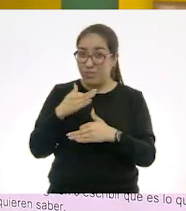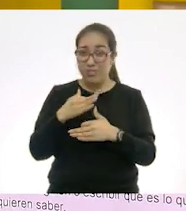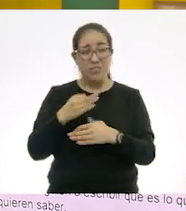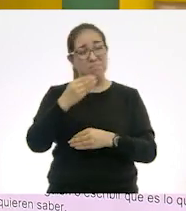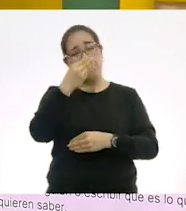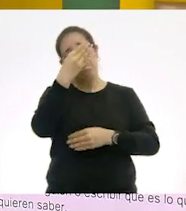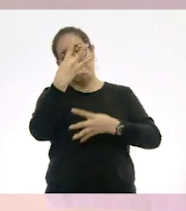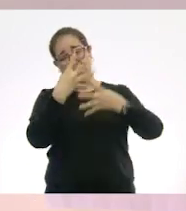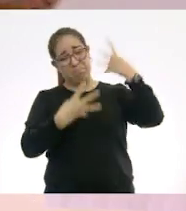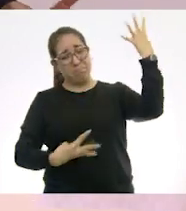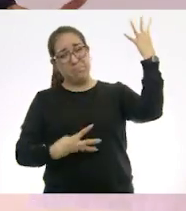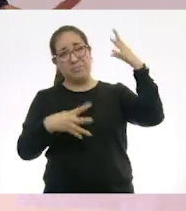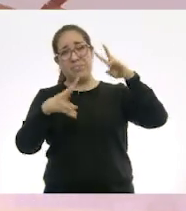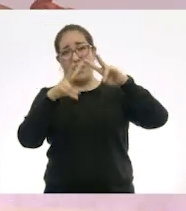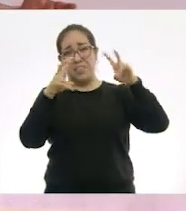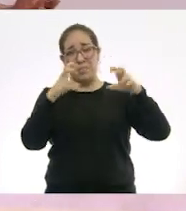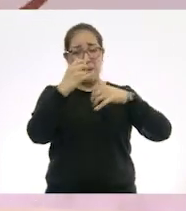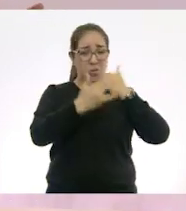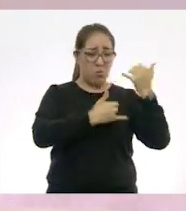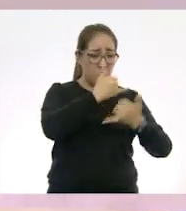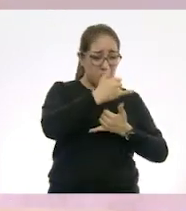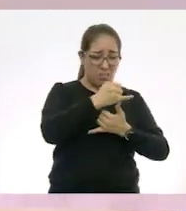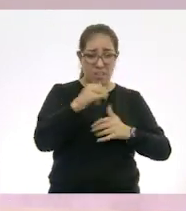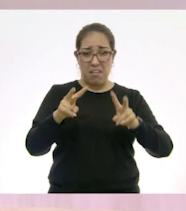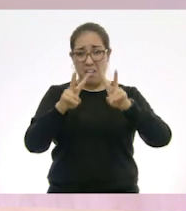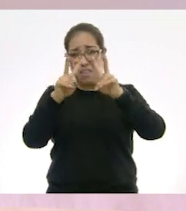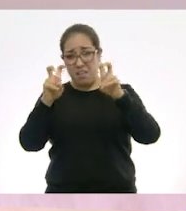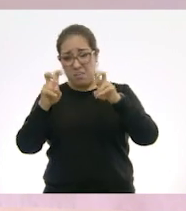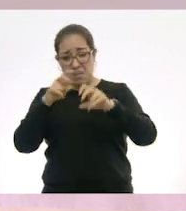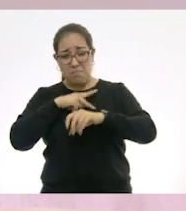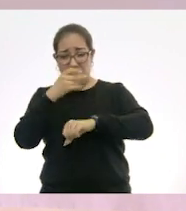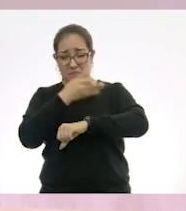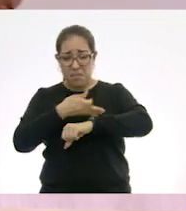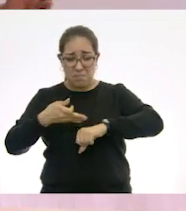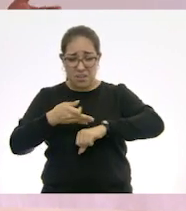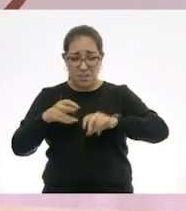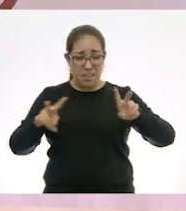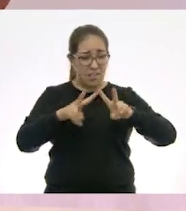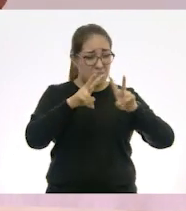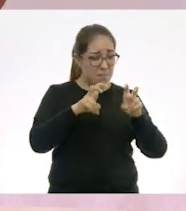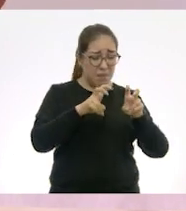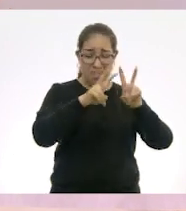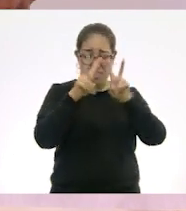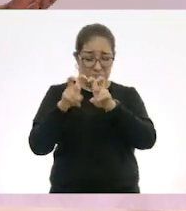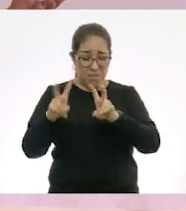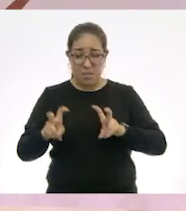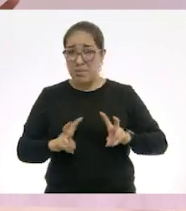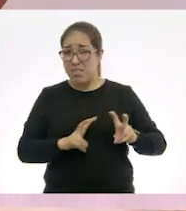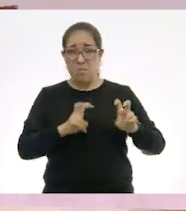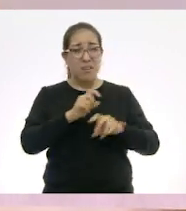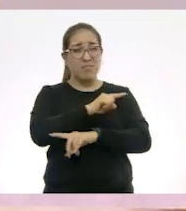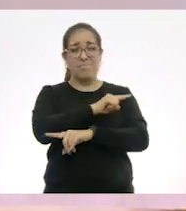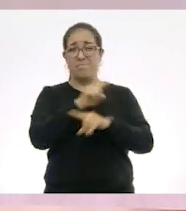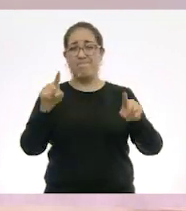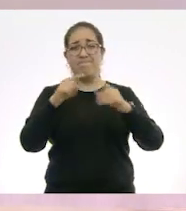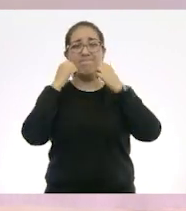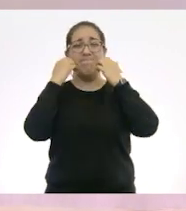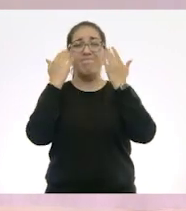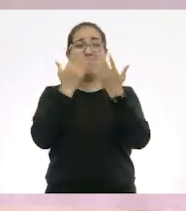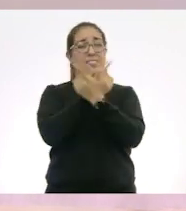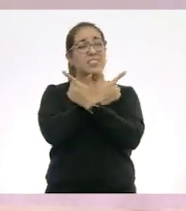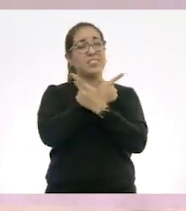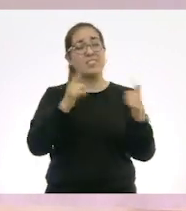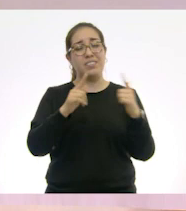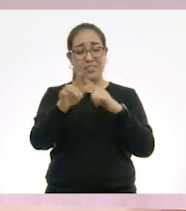Tú quieras hablar, quiero hablar de los juguetes, quiero hablar de mi familia, del tema que tú quieras. Te vamos a dar la libertad